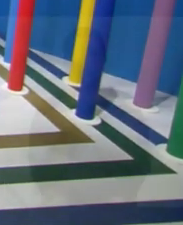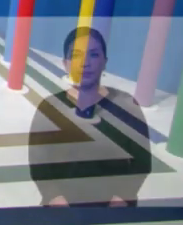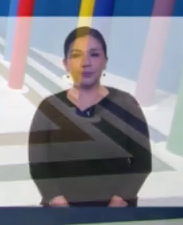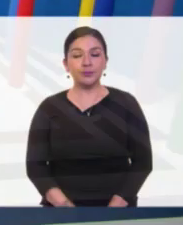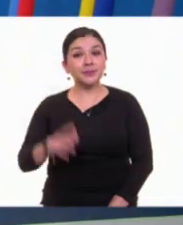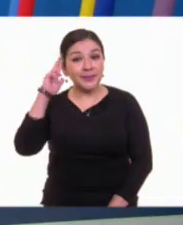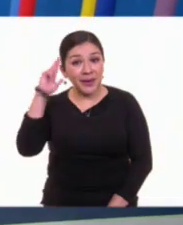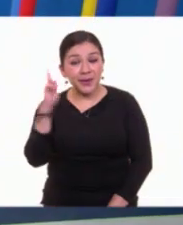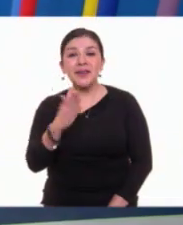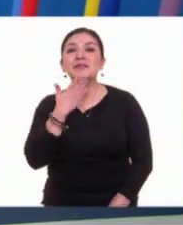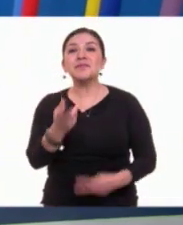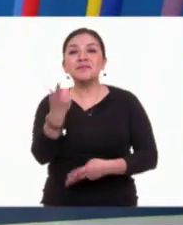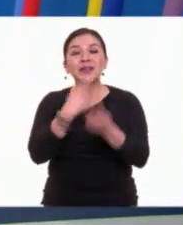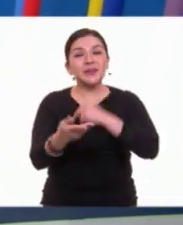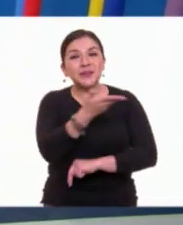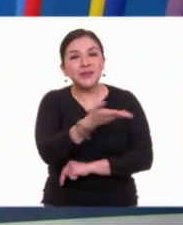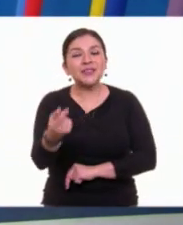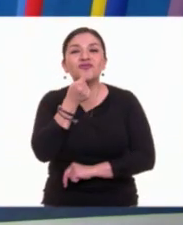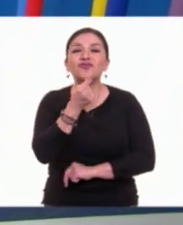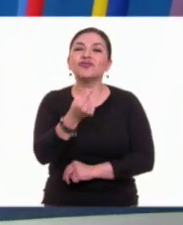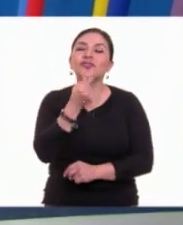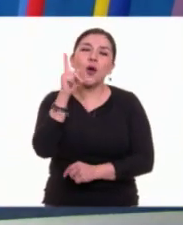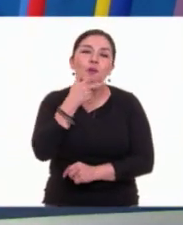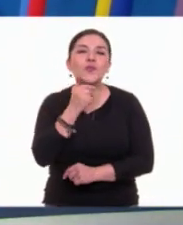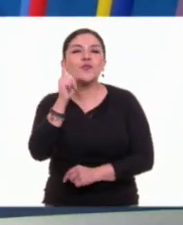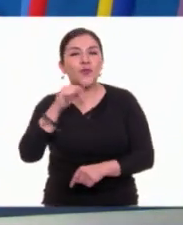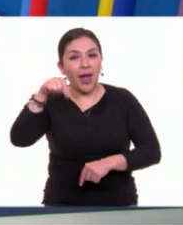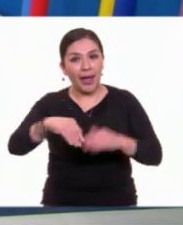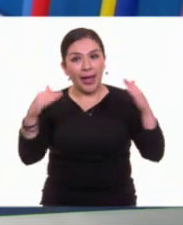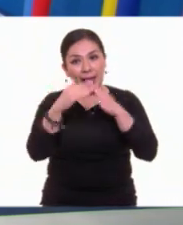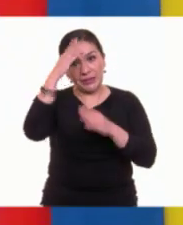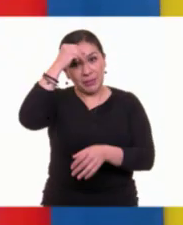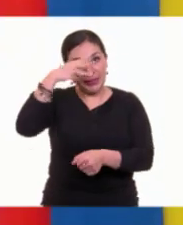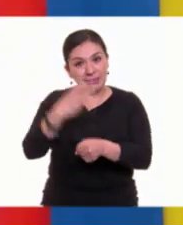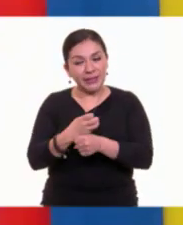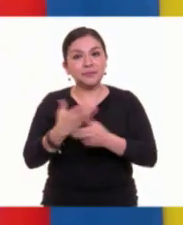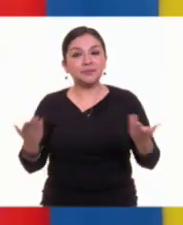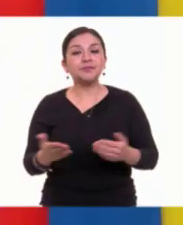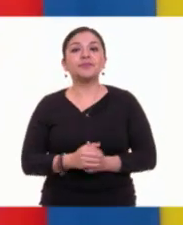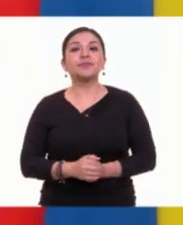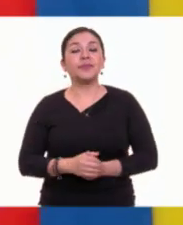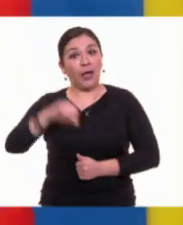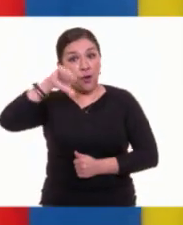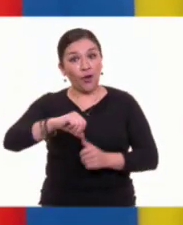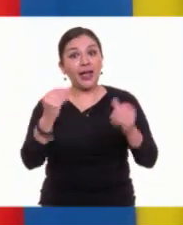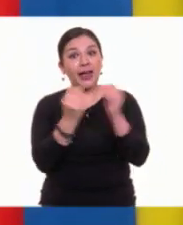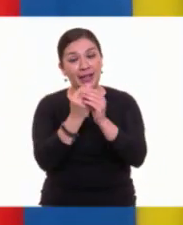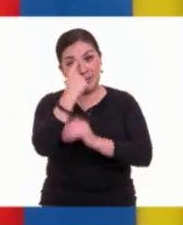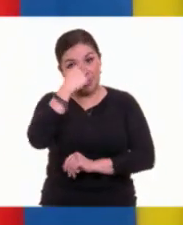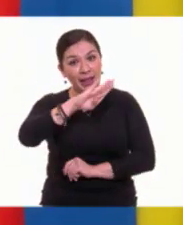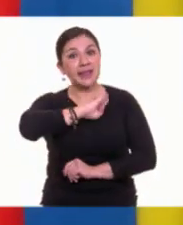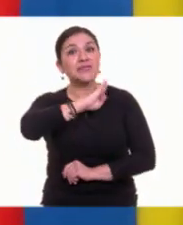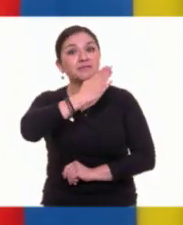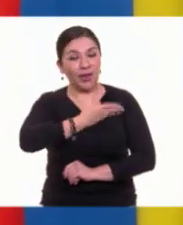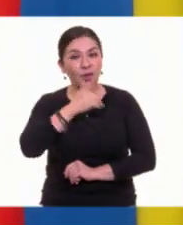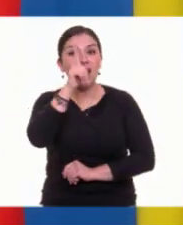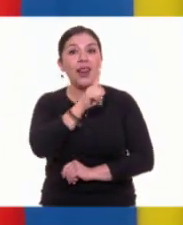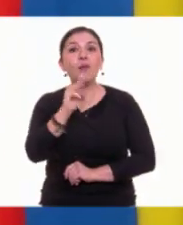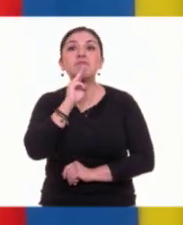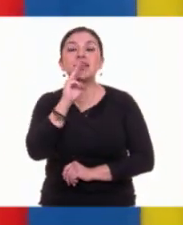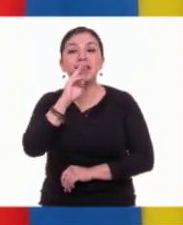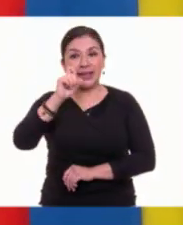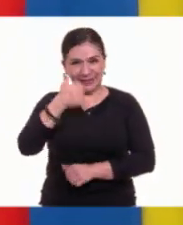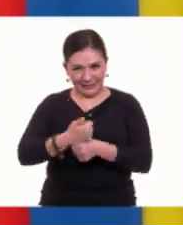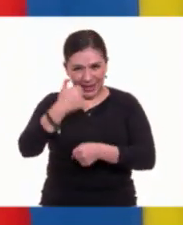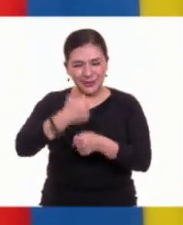¡Hola! Bienvenidas y bienvenidos, niñas y niñas, a Aprende en Casa 3. Y bueno, a una clase más de lengua materna español de sexto